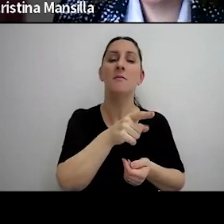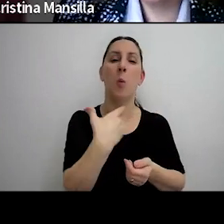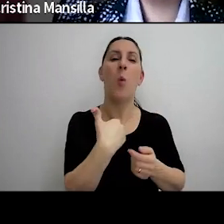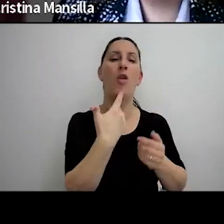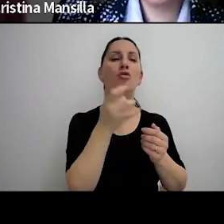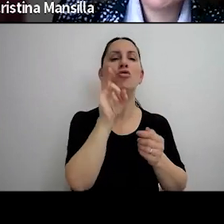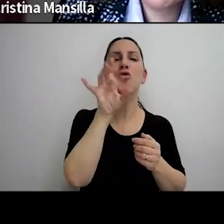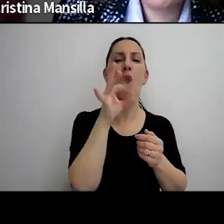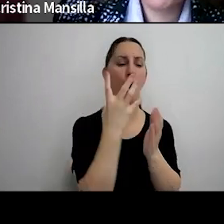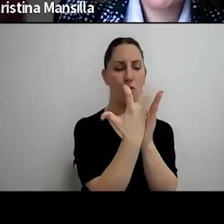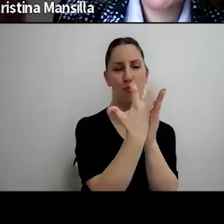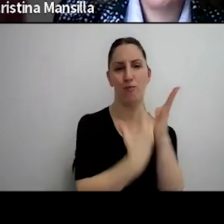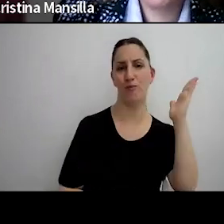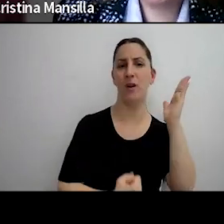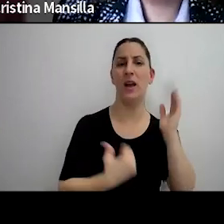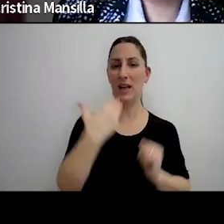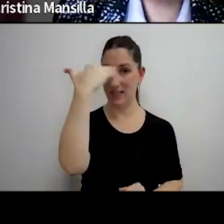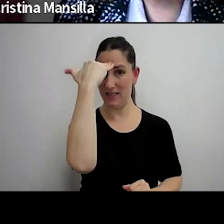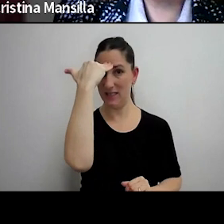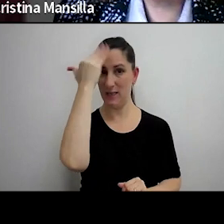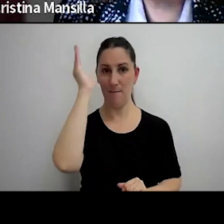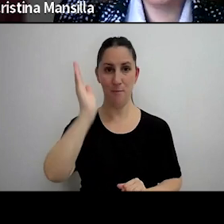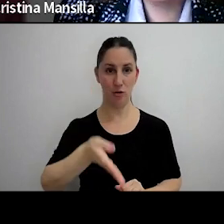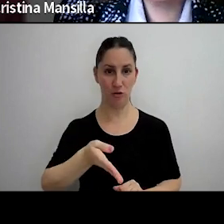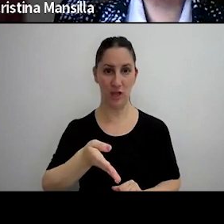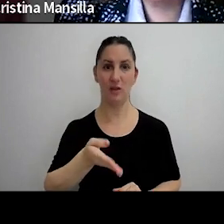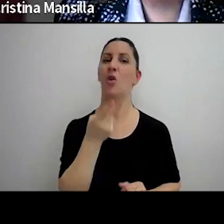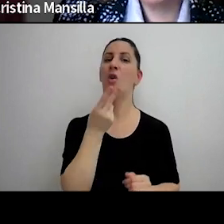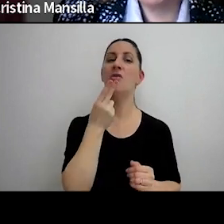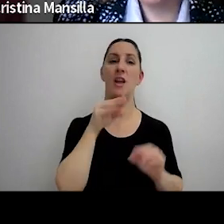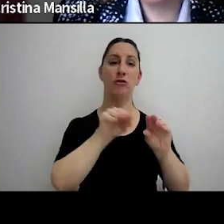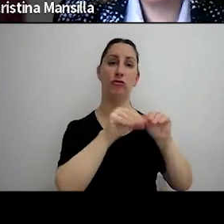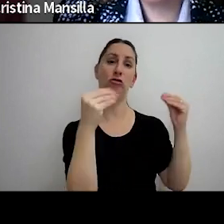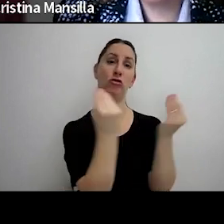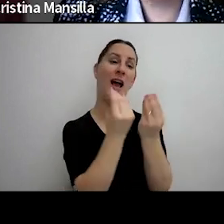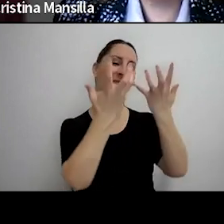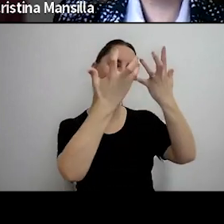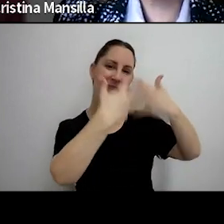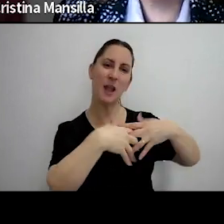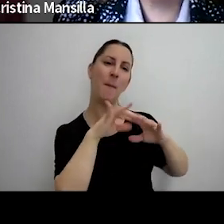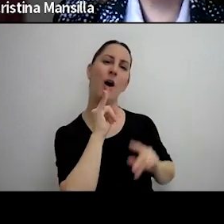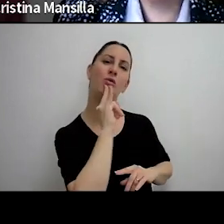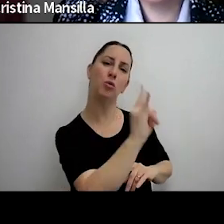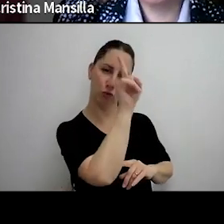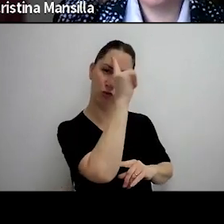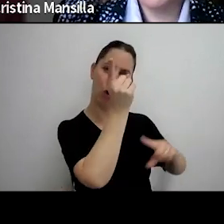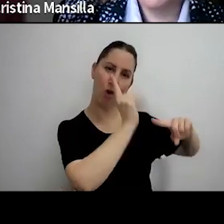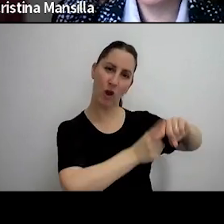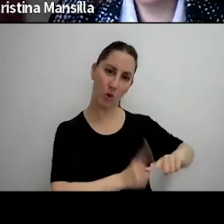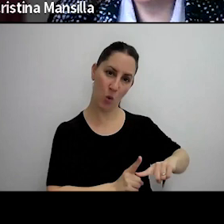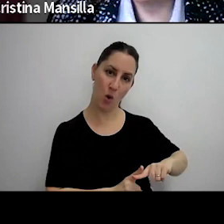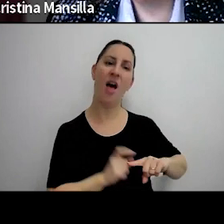solamente el 15% del importe que el sistema calcula en carácter de contribuciones